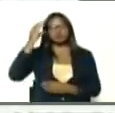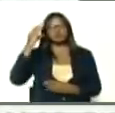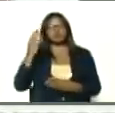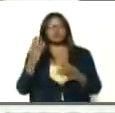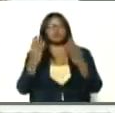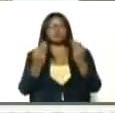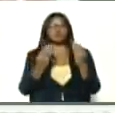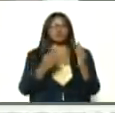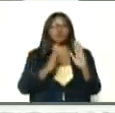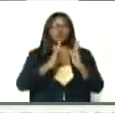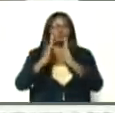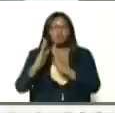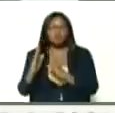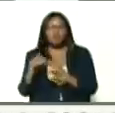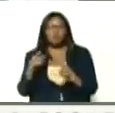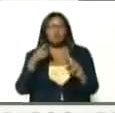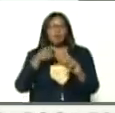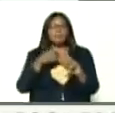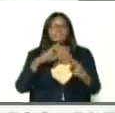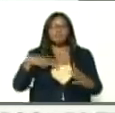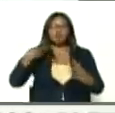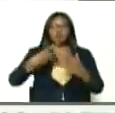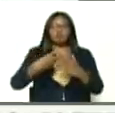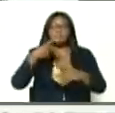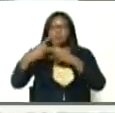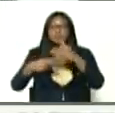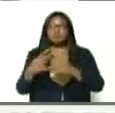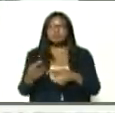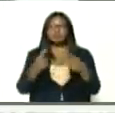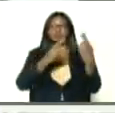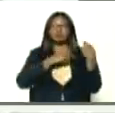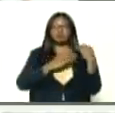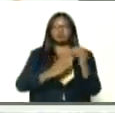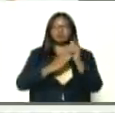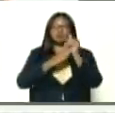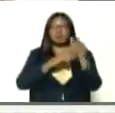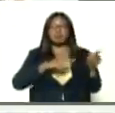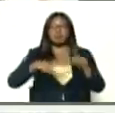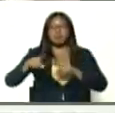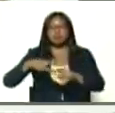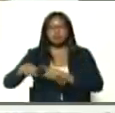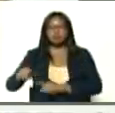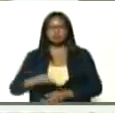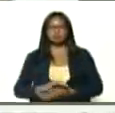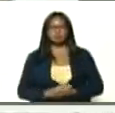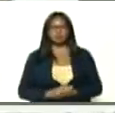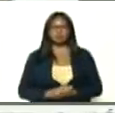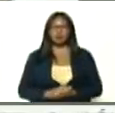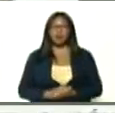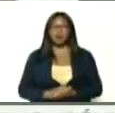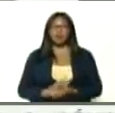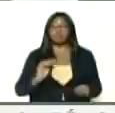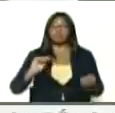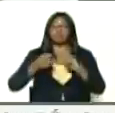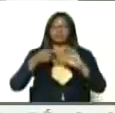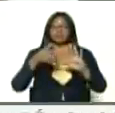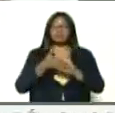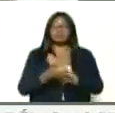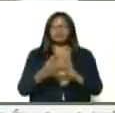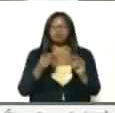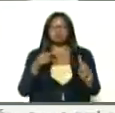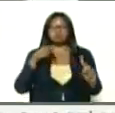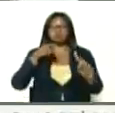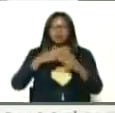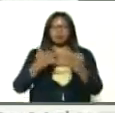organización, mucha voluntad política, de quienes tienen cargos, de dirección, para transformar, lo que estamos dirigiendo,